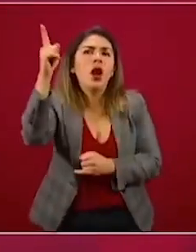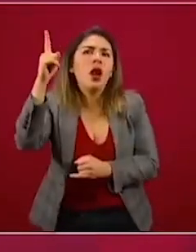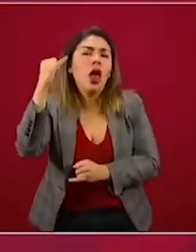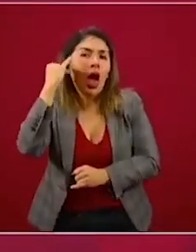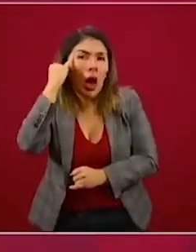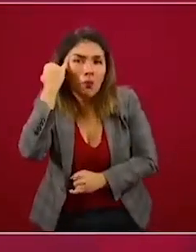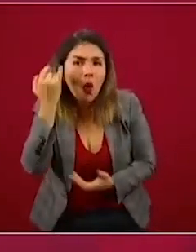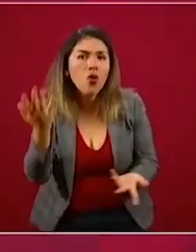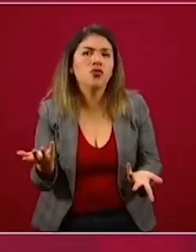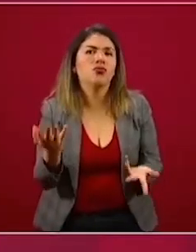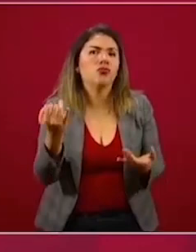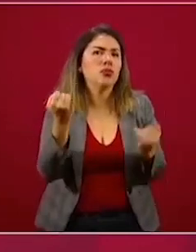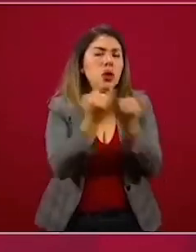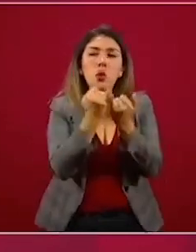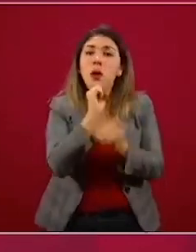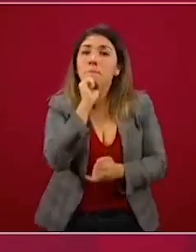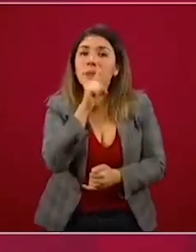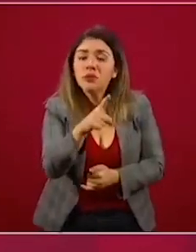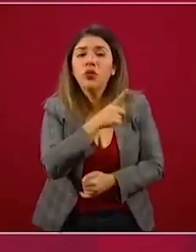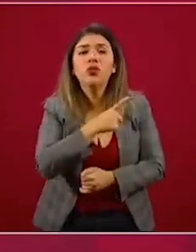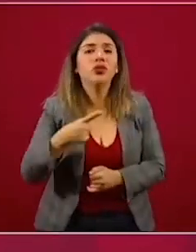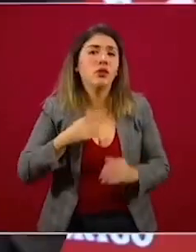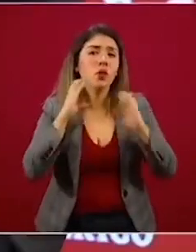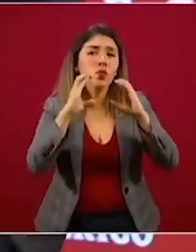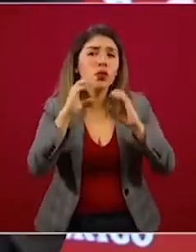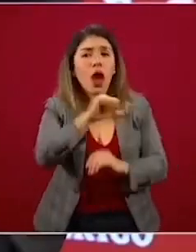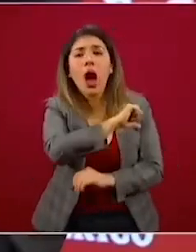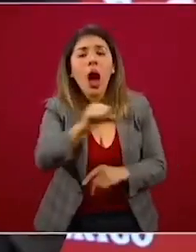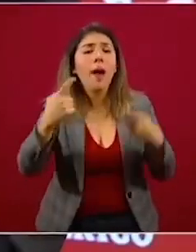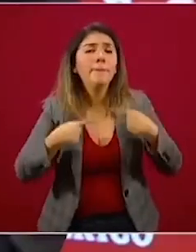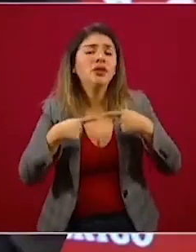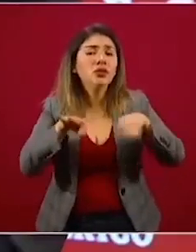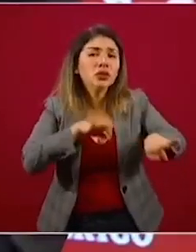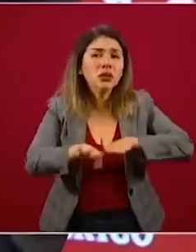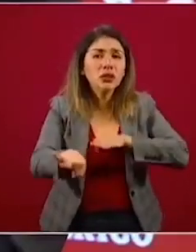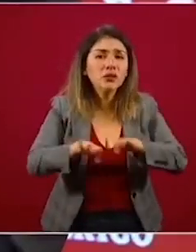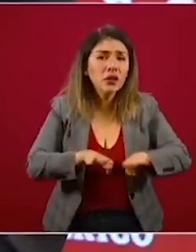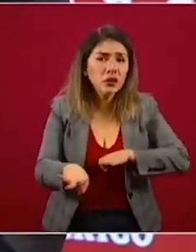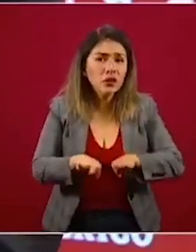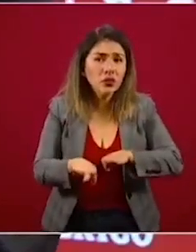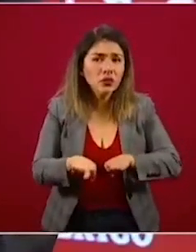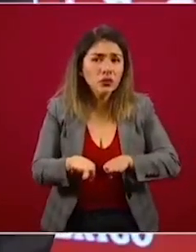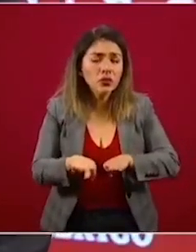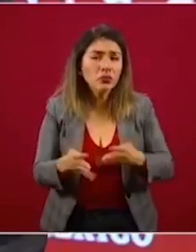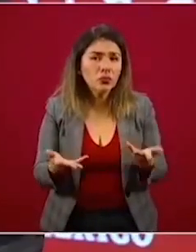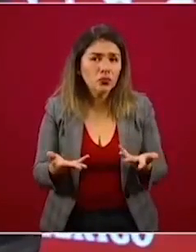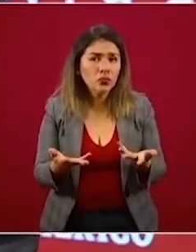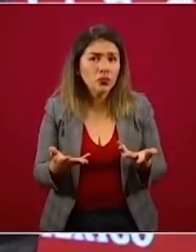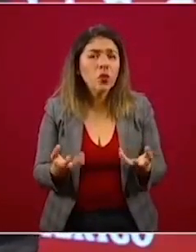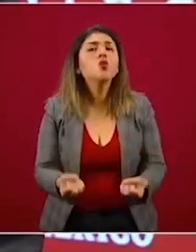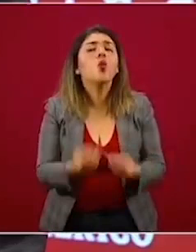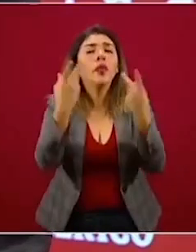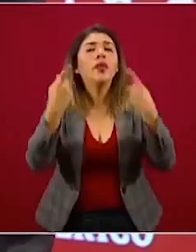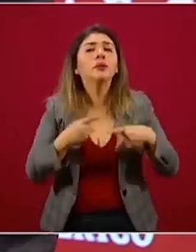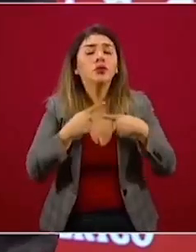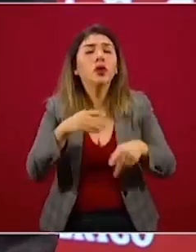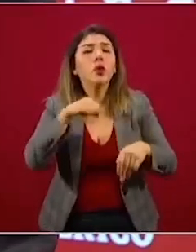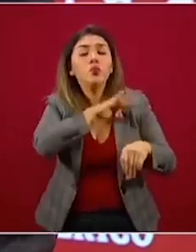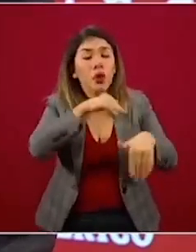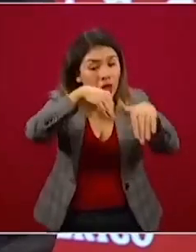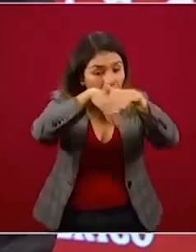que cuiden a los trabajadores, el número de trabajadores que puede